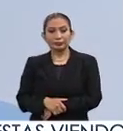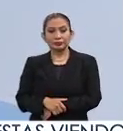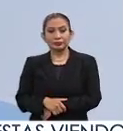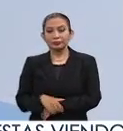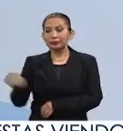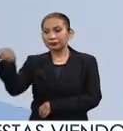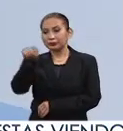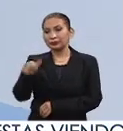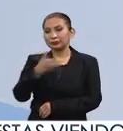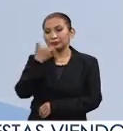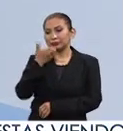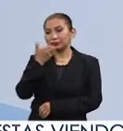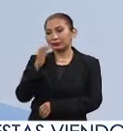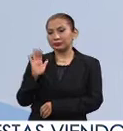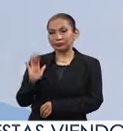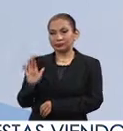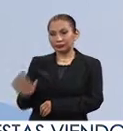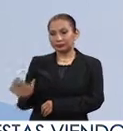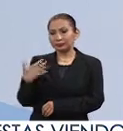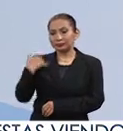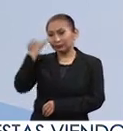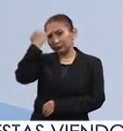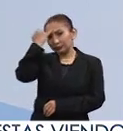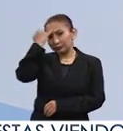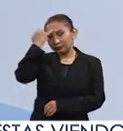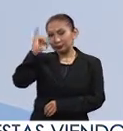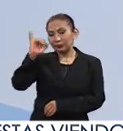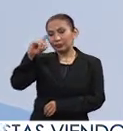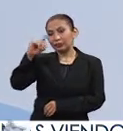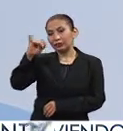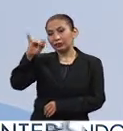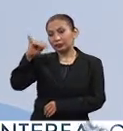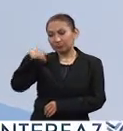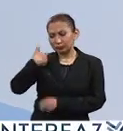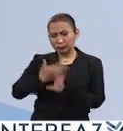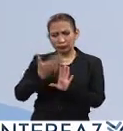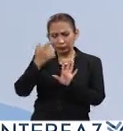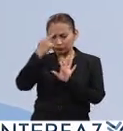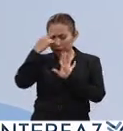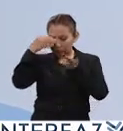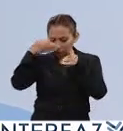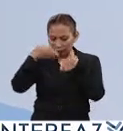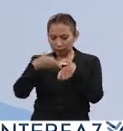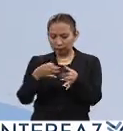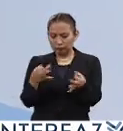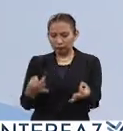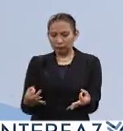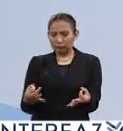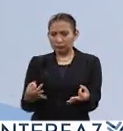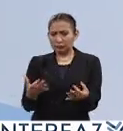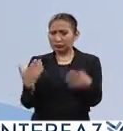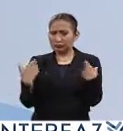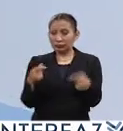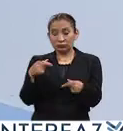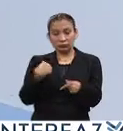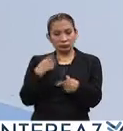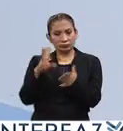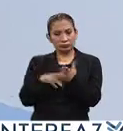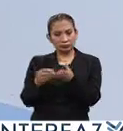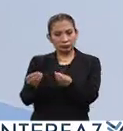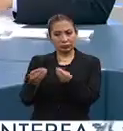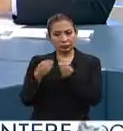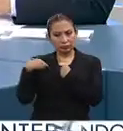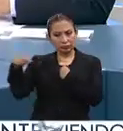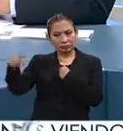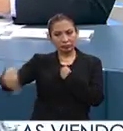Ellos practican el hinduismo, meditan mucho. Yo creo que algo que me enriqueció fue